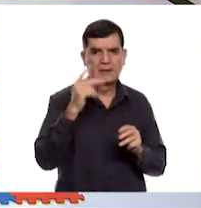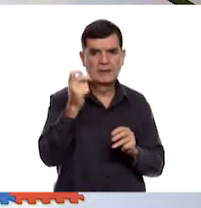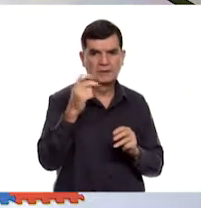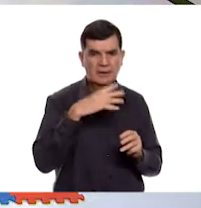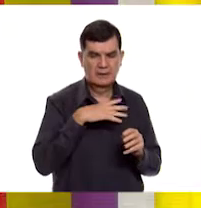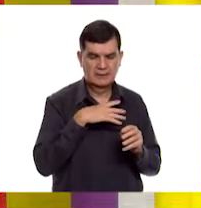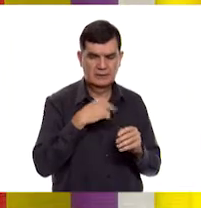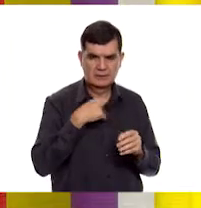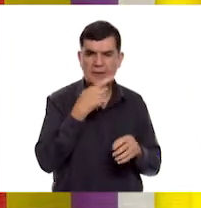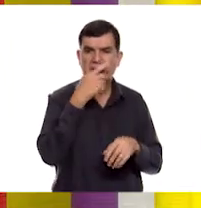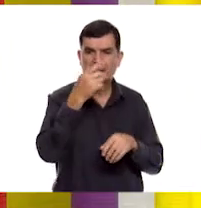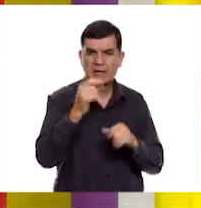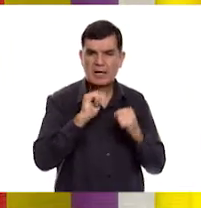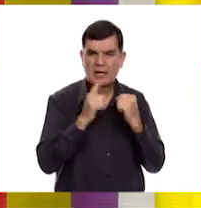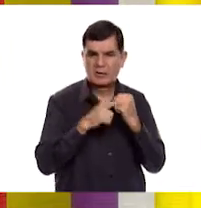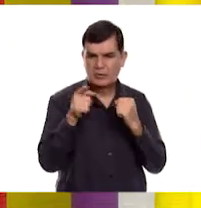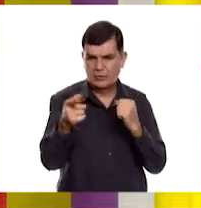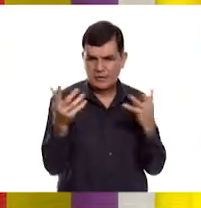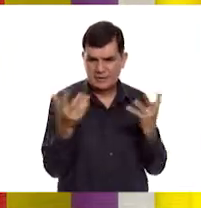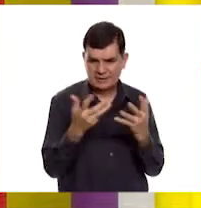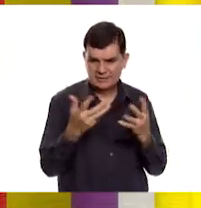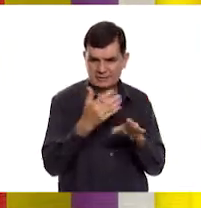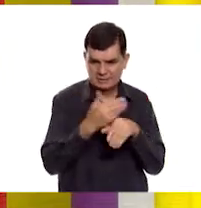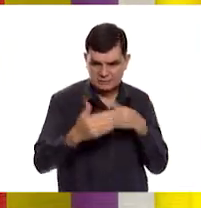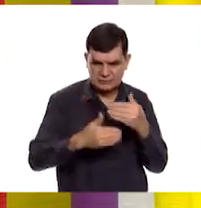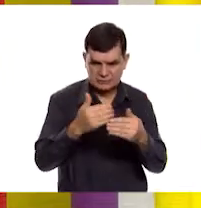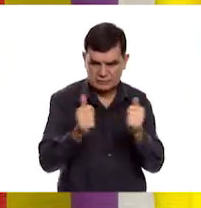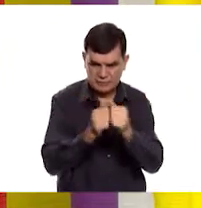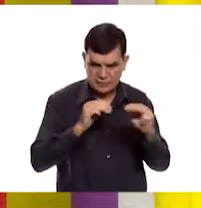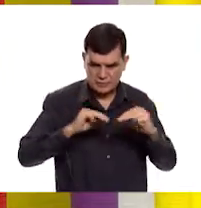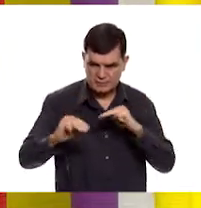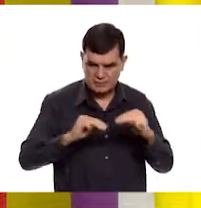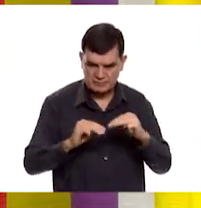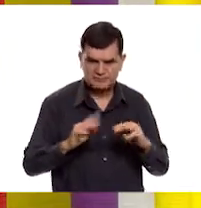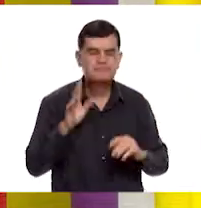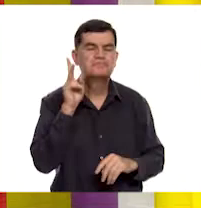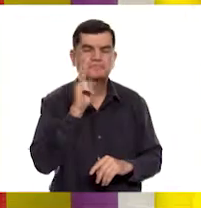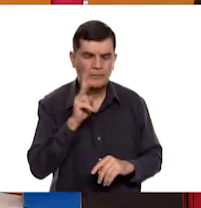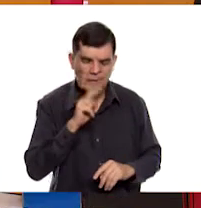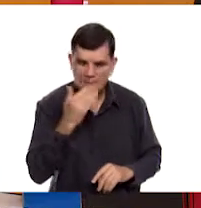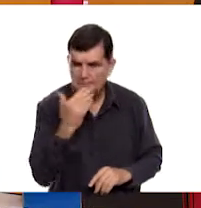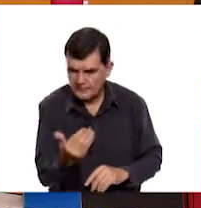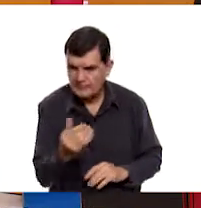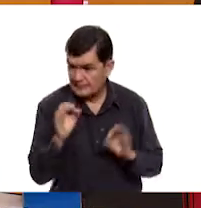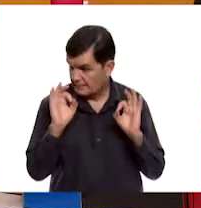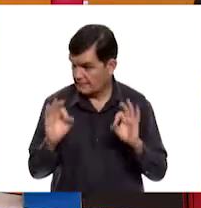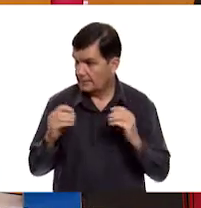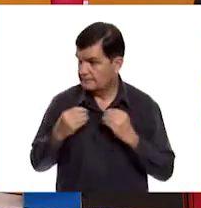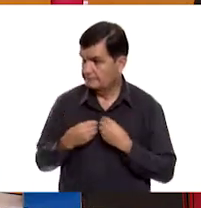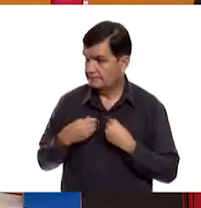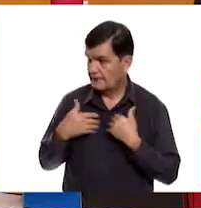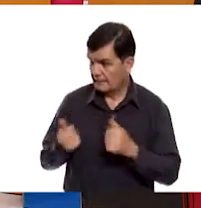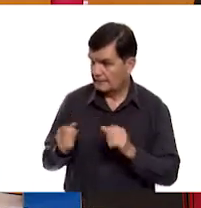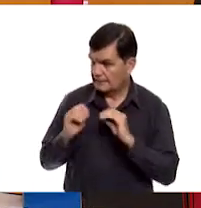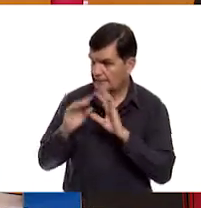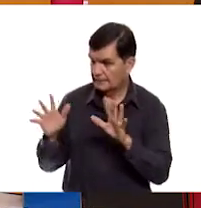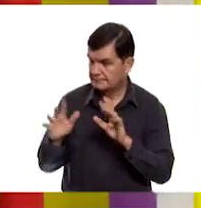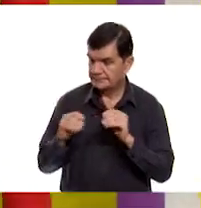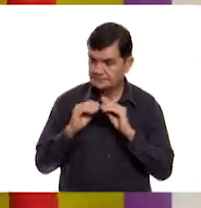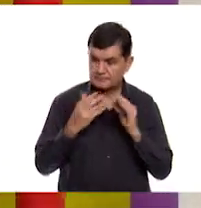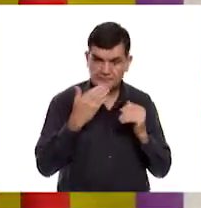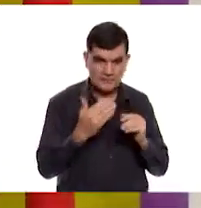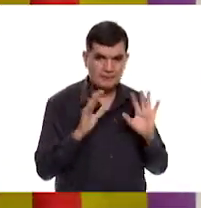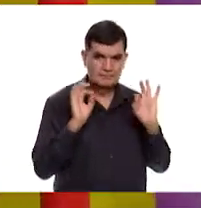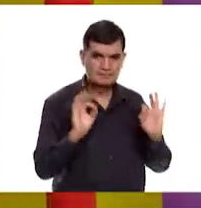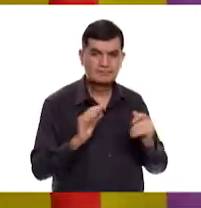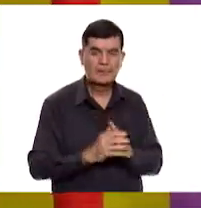te voy a dar una situación y tienes que hacer esa secuencia de movimientos. Me parece muy bien. ¿Entendido? ¿Estoy Muy bien. Sale